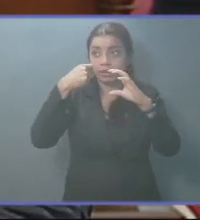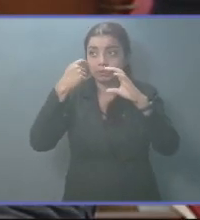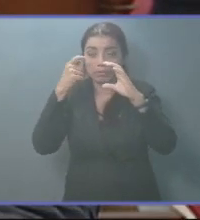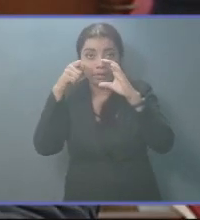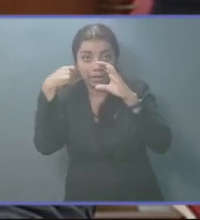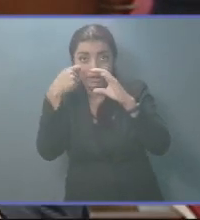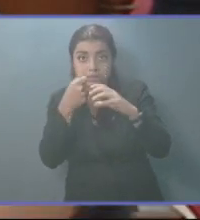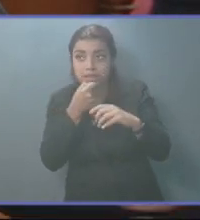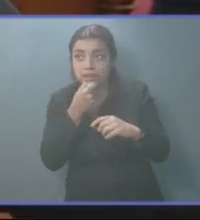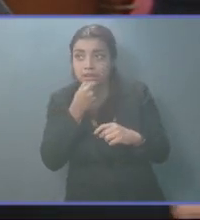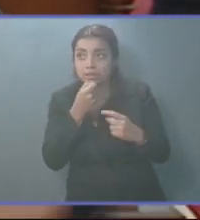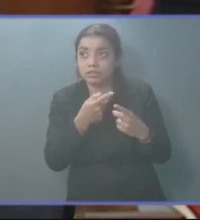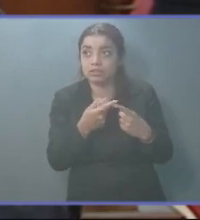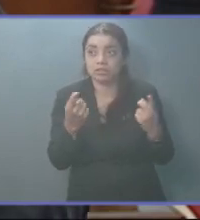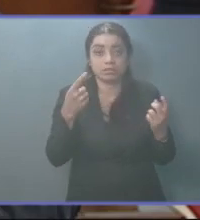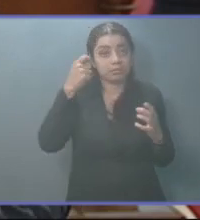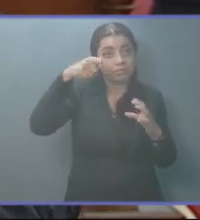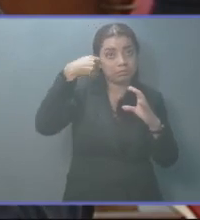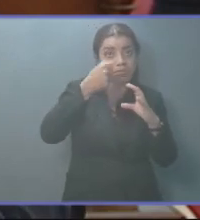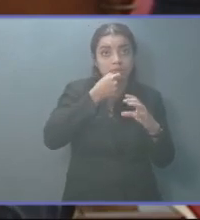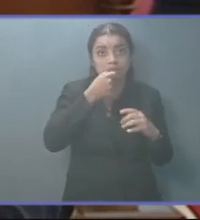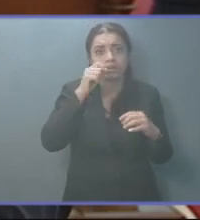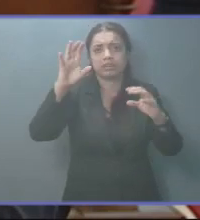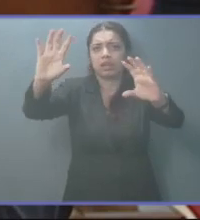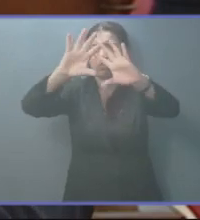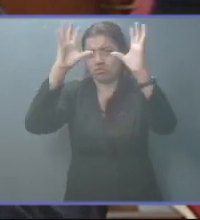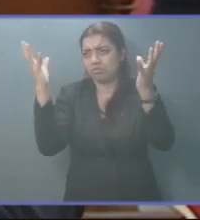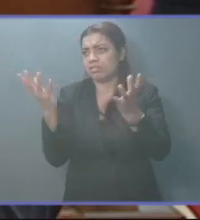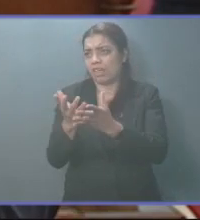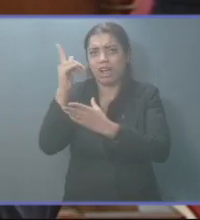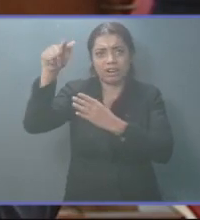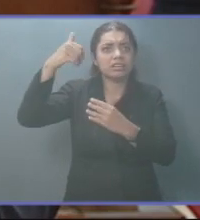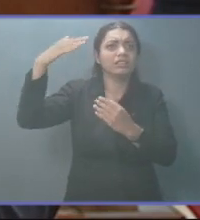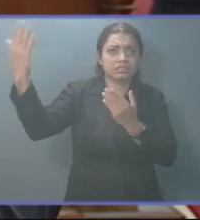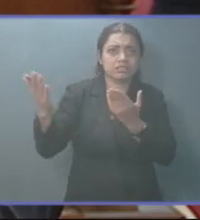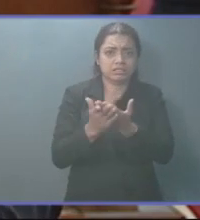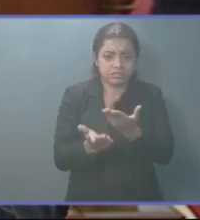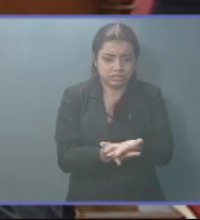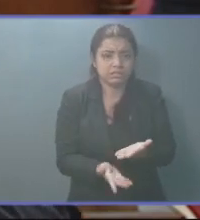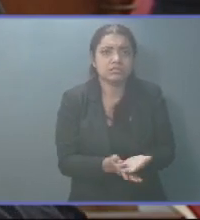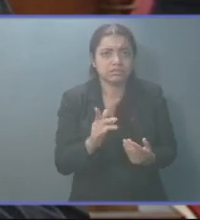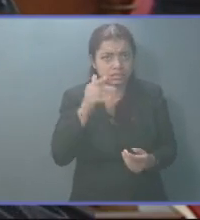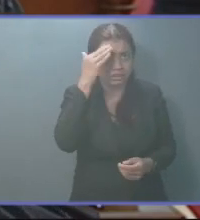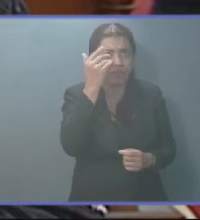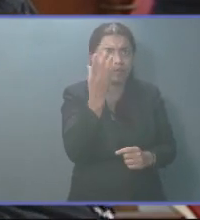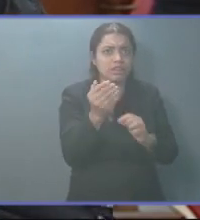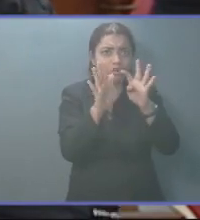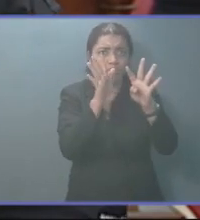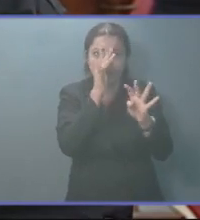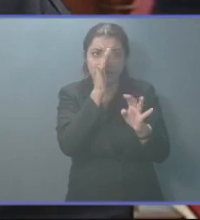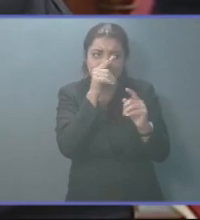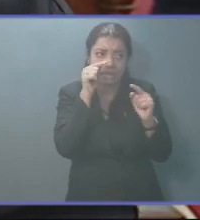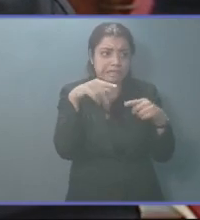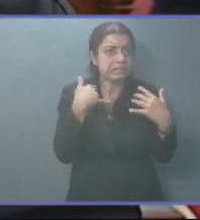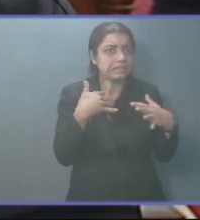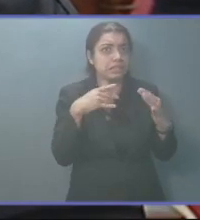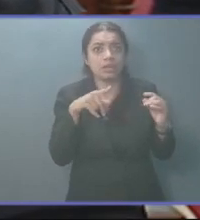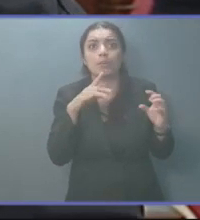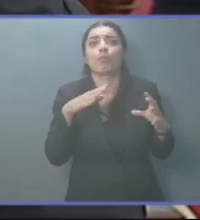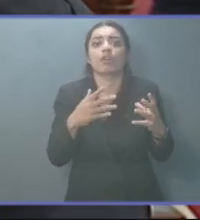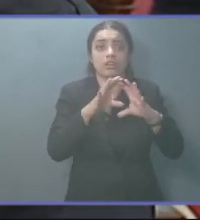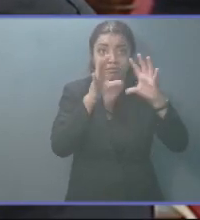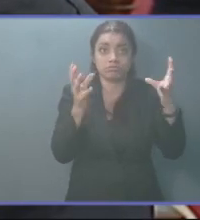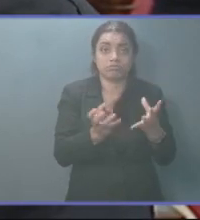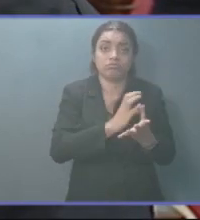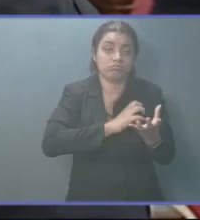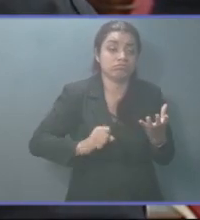análisis de periodistas nacionales e internacionales, intervenciones de cuerpo diplomático acreditado en la República de El Salvador, y